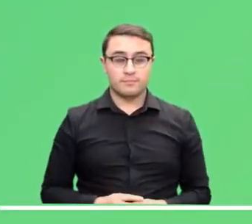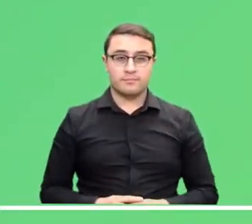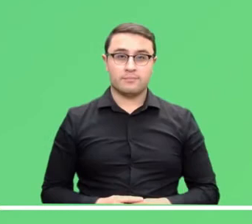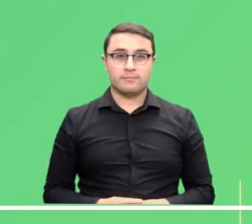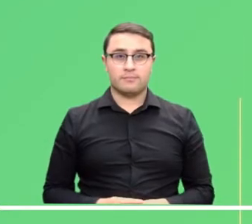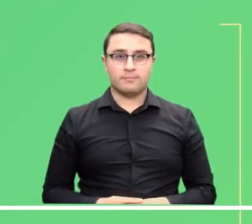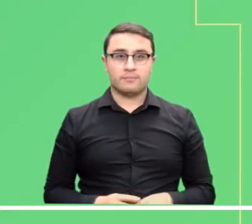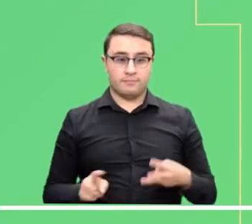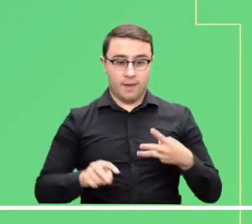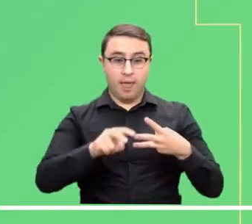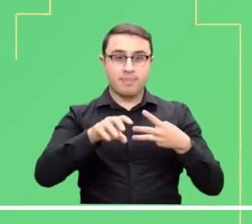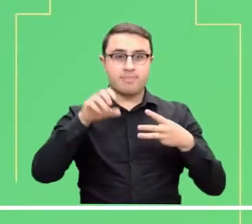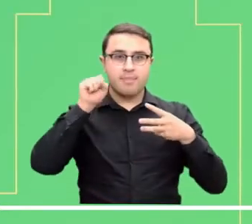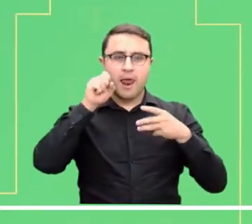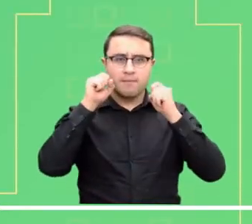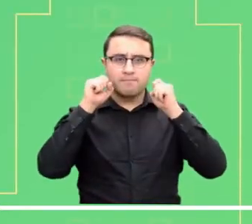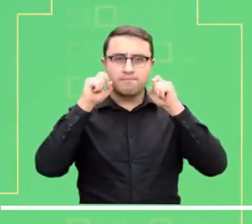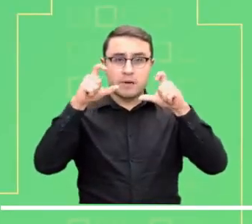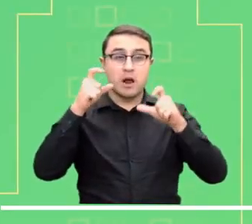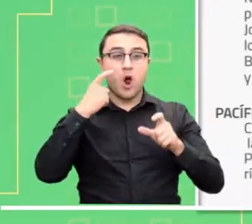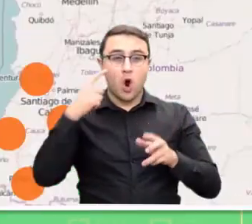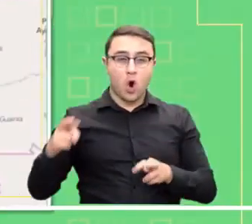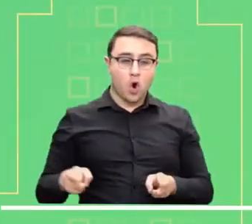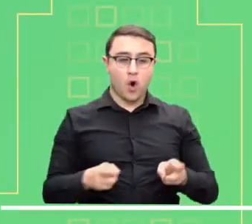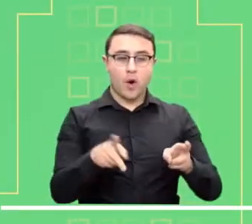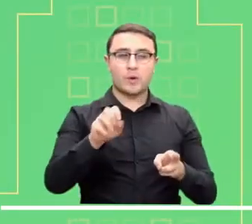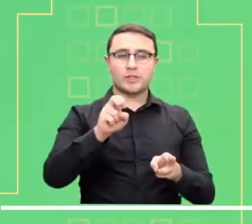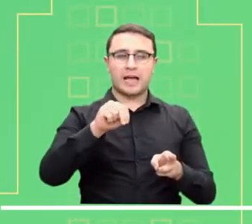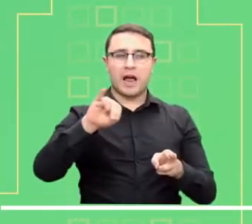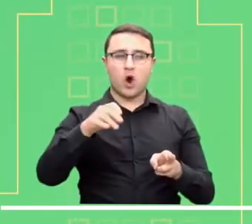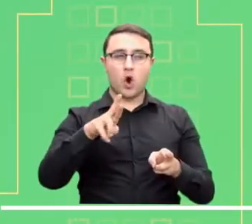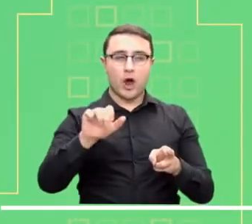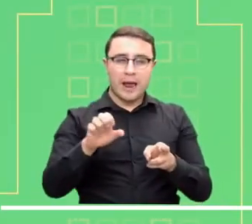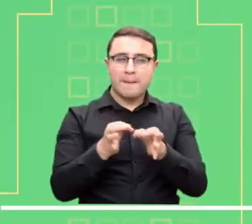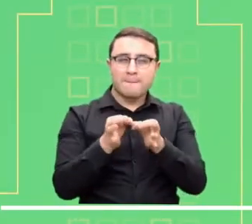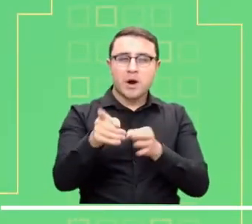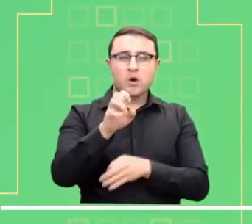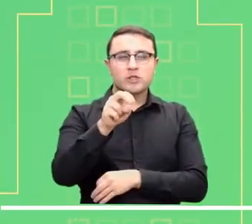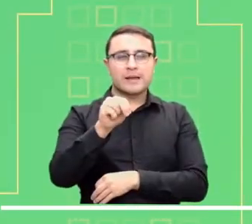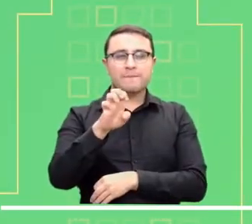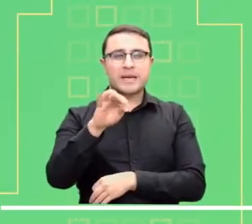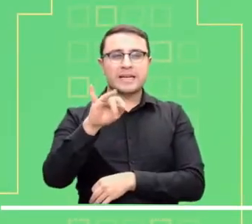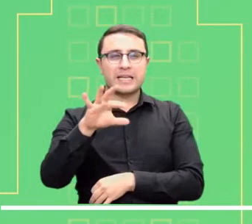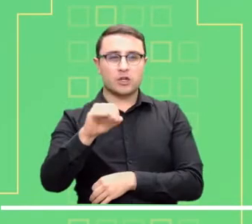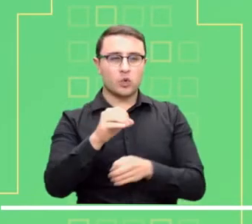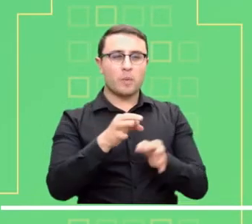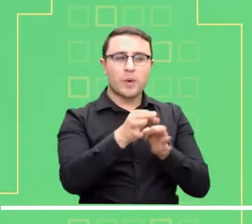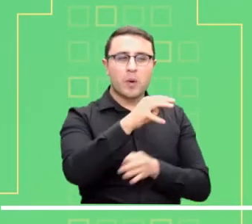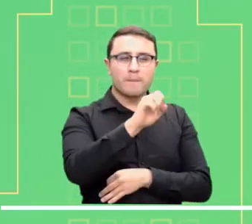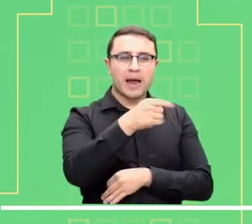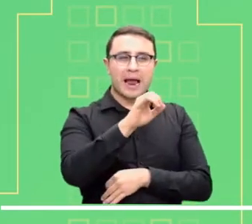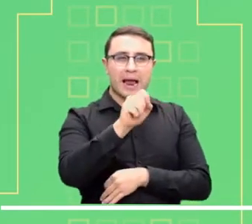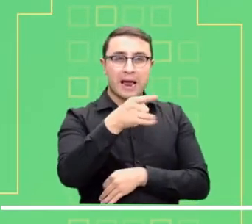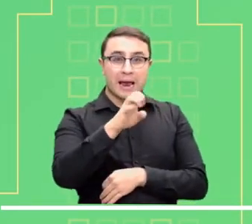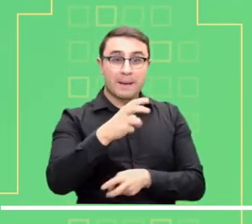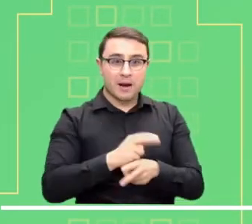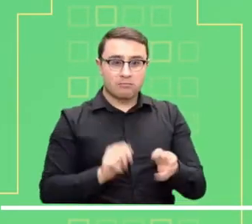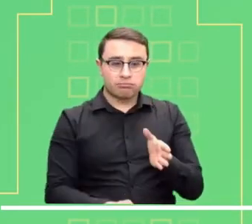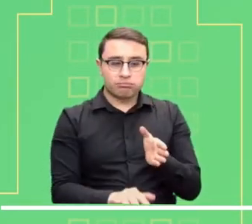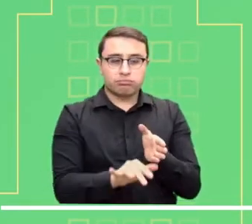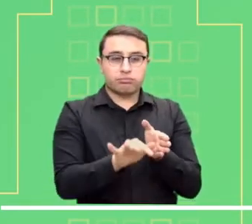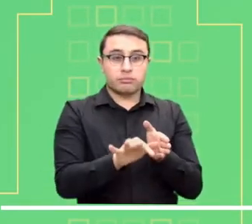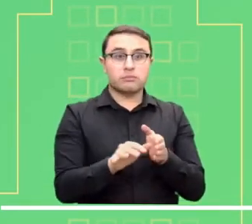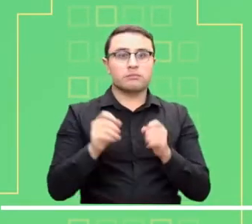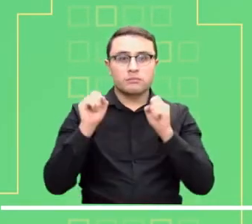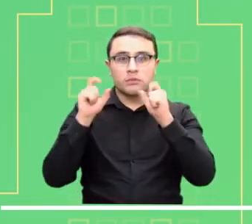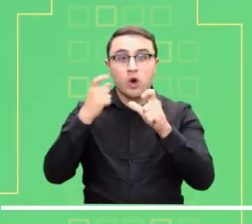Veamos ahora las alertas que se encuentran activas. Alerta naranja por niveles altos en la parte baja del río San Jorge, a la altura de